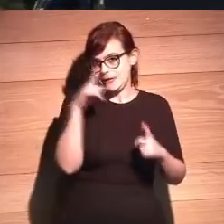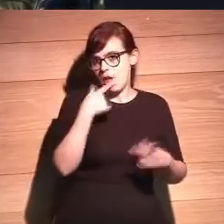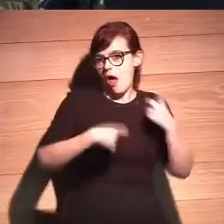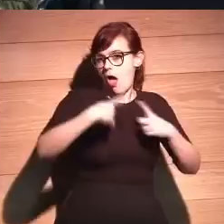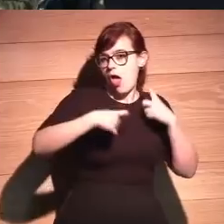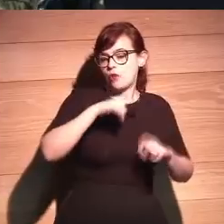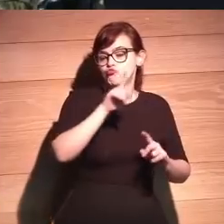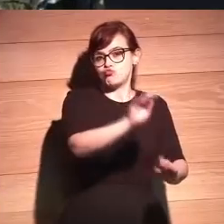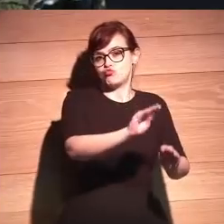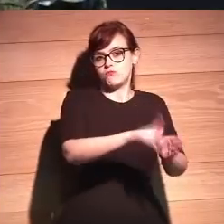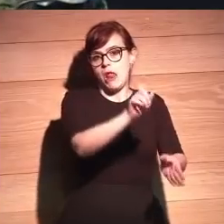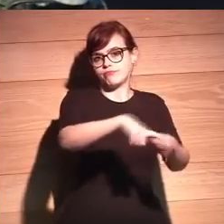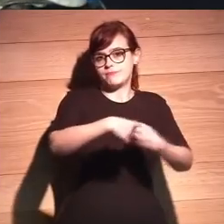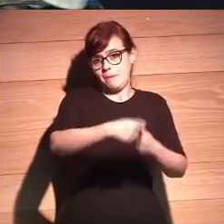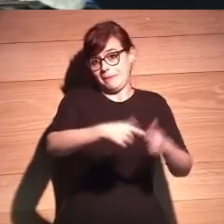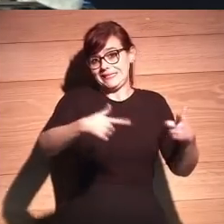todos podamos participar.